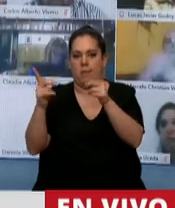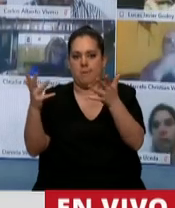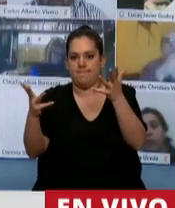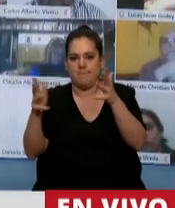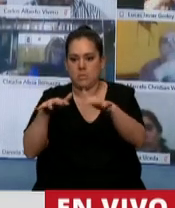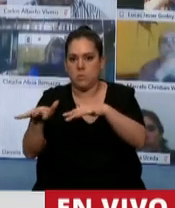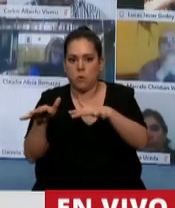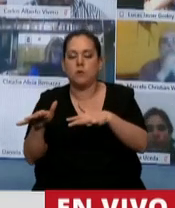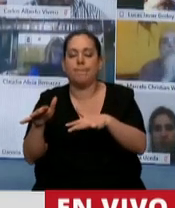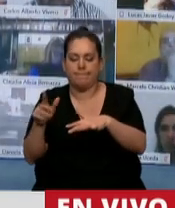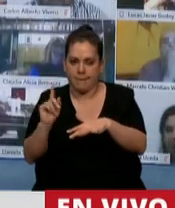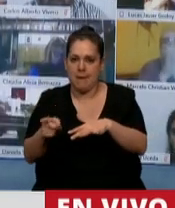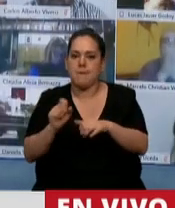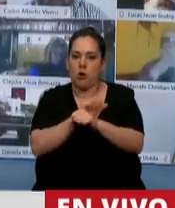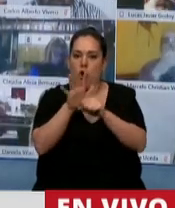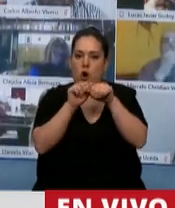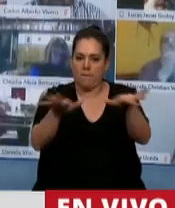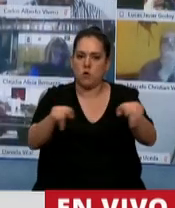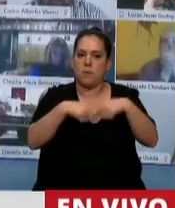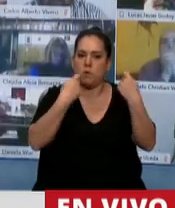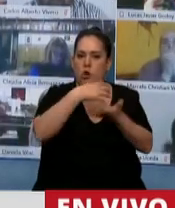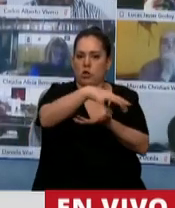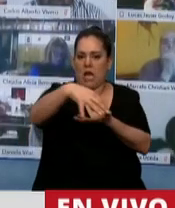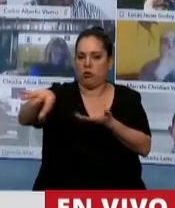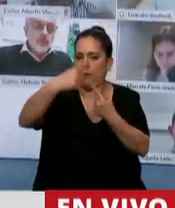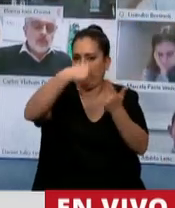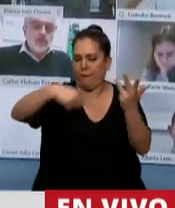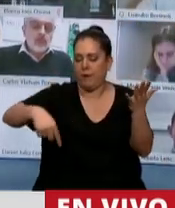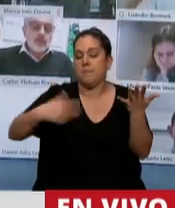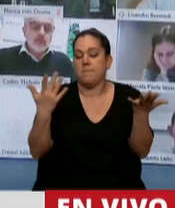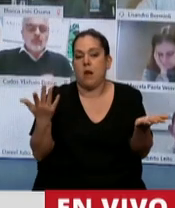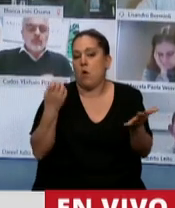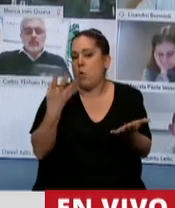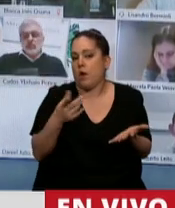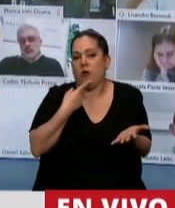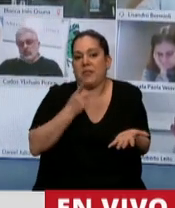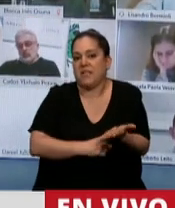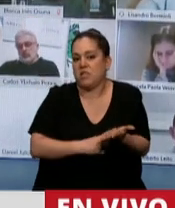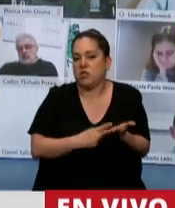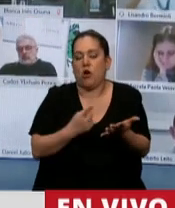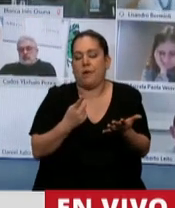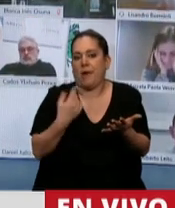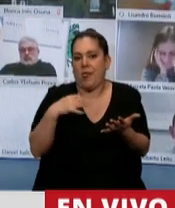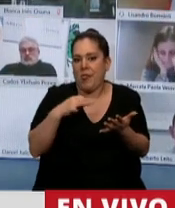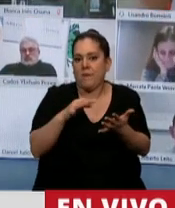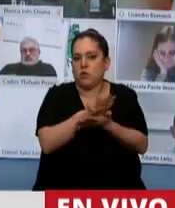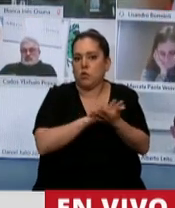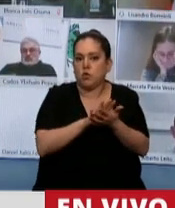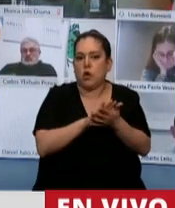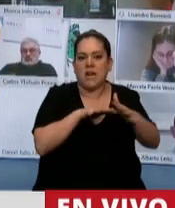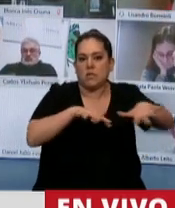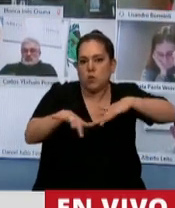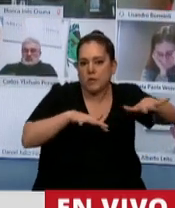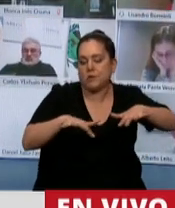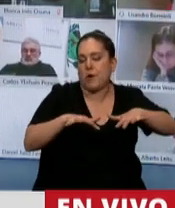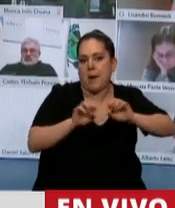sectores. Pero bueno, aquí lo que tenemos son medidas que atenúan los efectos negativos de la pandemia, medidas que